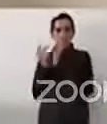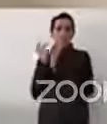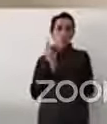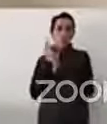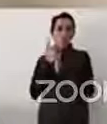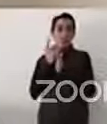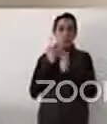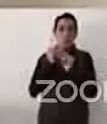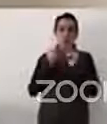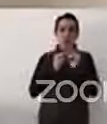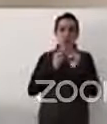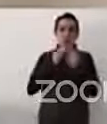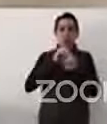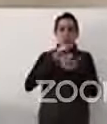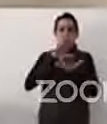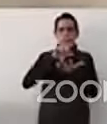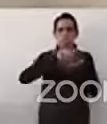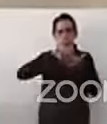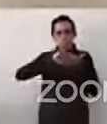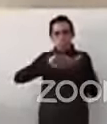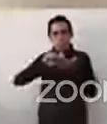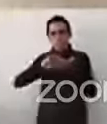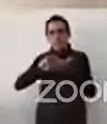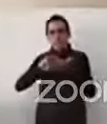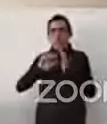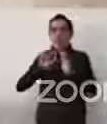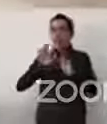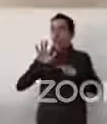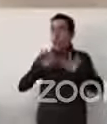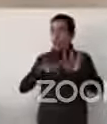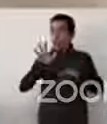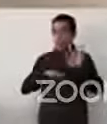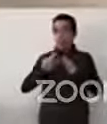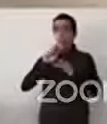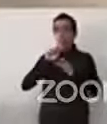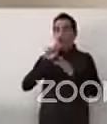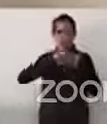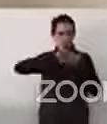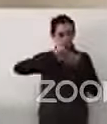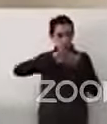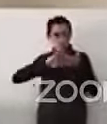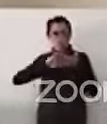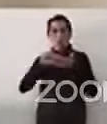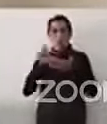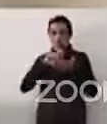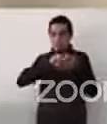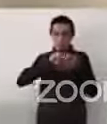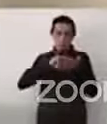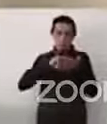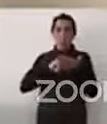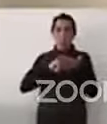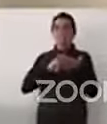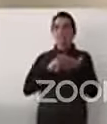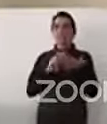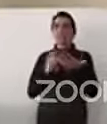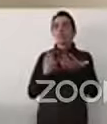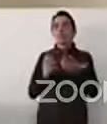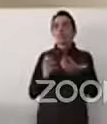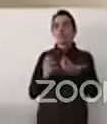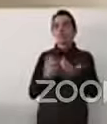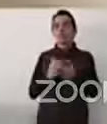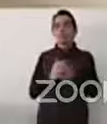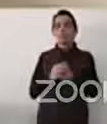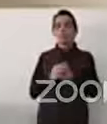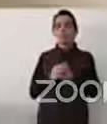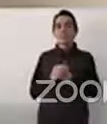lamentablemente, incluso cuando se legisla o cuando se los mismos jueces